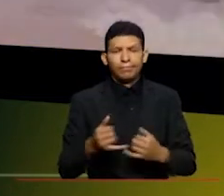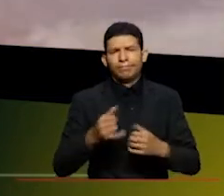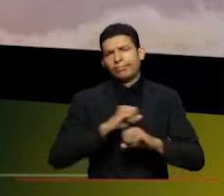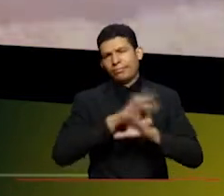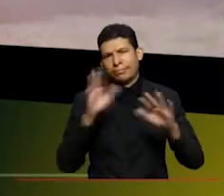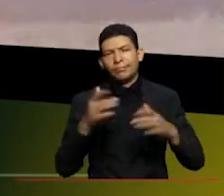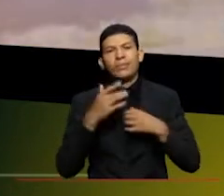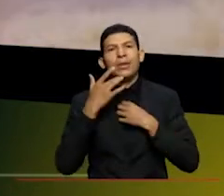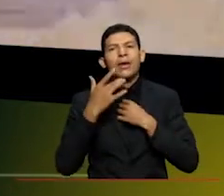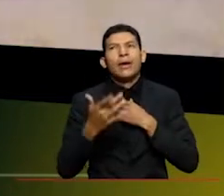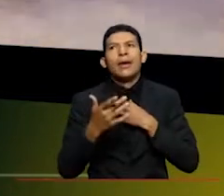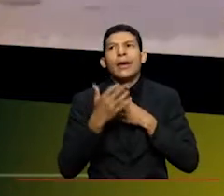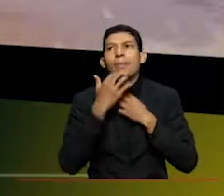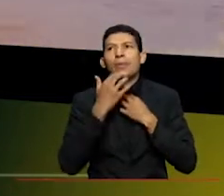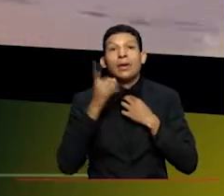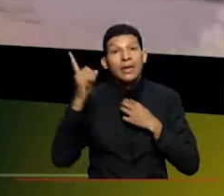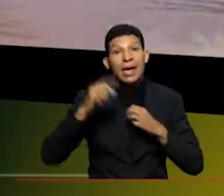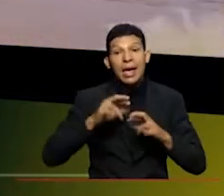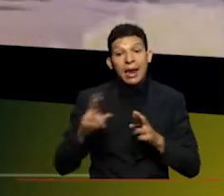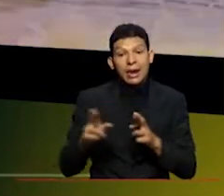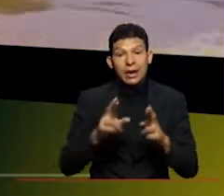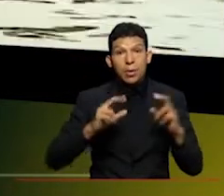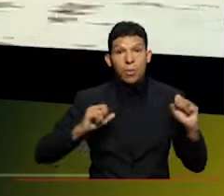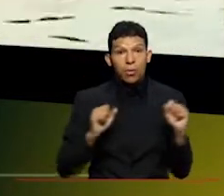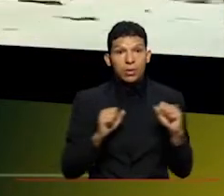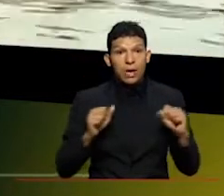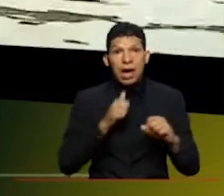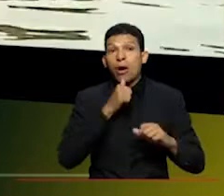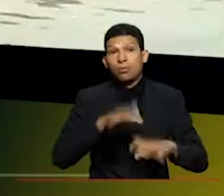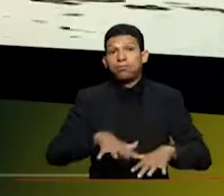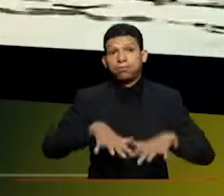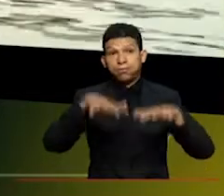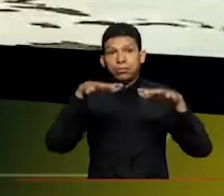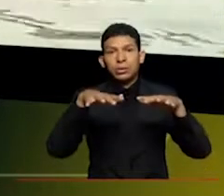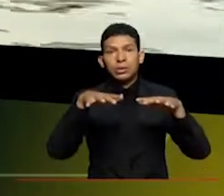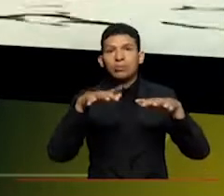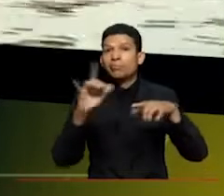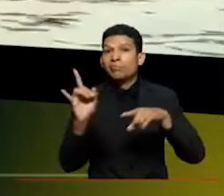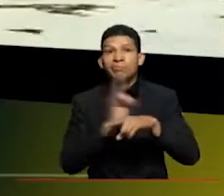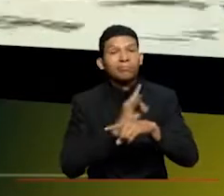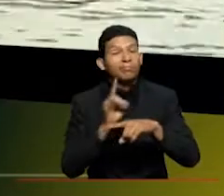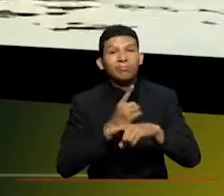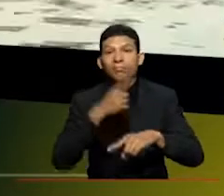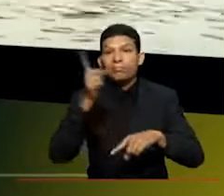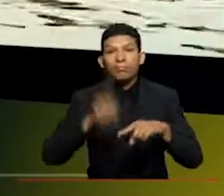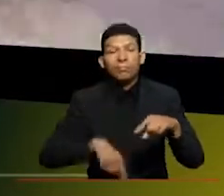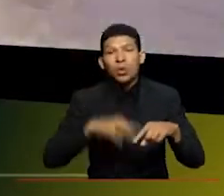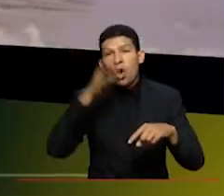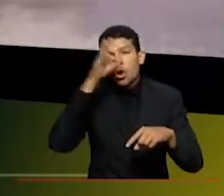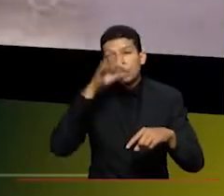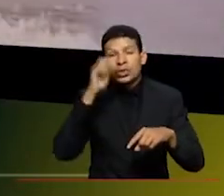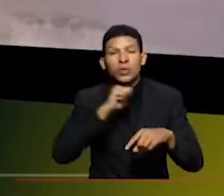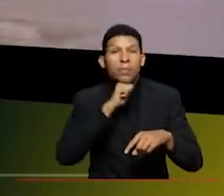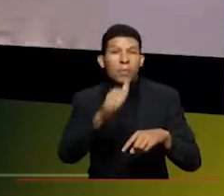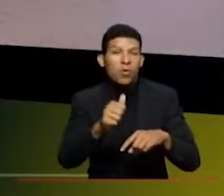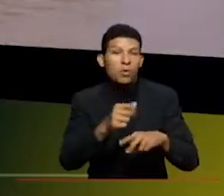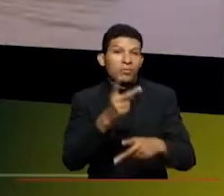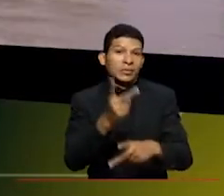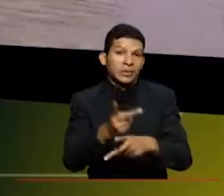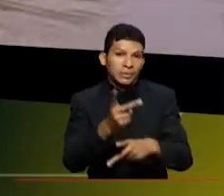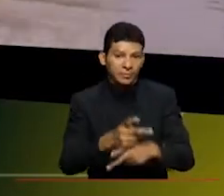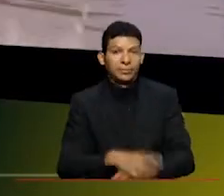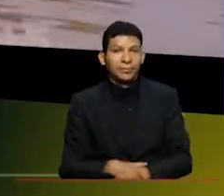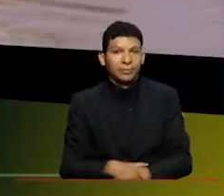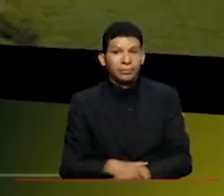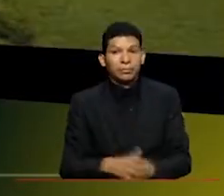colombia es el río bogotá el río gota tiene cantidades de agua pero no puede ser usado por la contaminación tan elevada que tiene el río